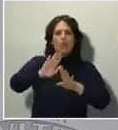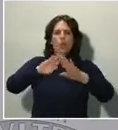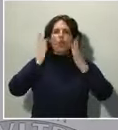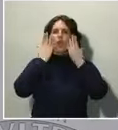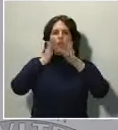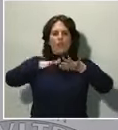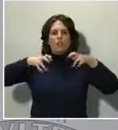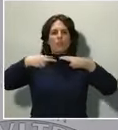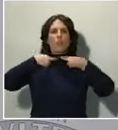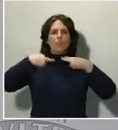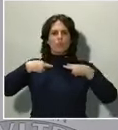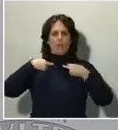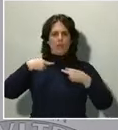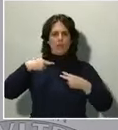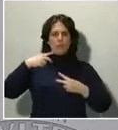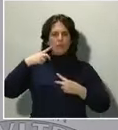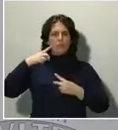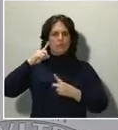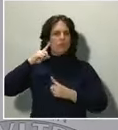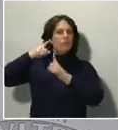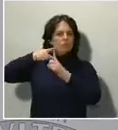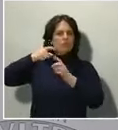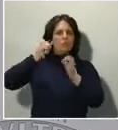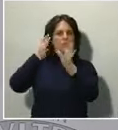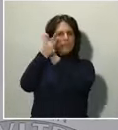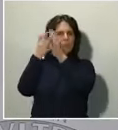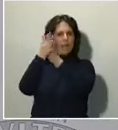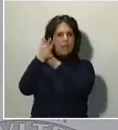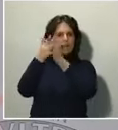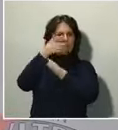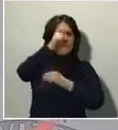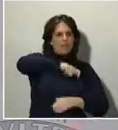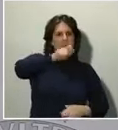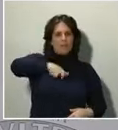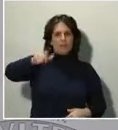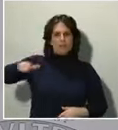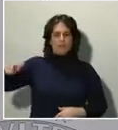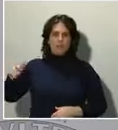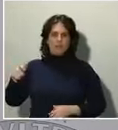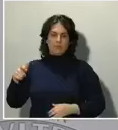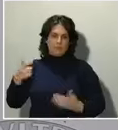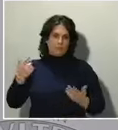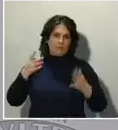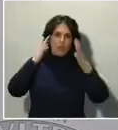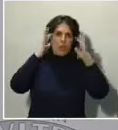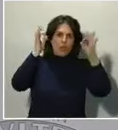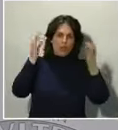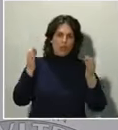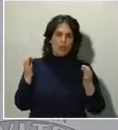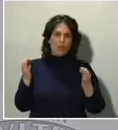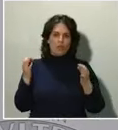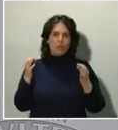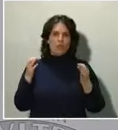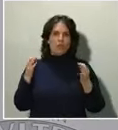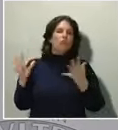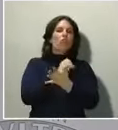diputados allí presentes, que serán lógicamente muchos menos de los que representan al conjunto de la nación, a los 350,